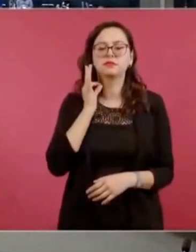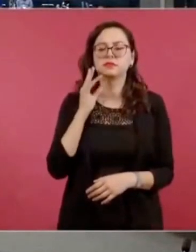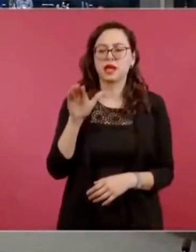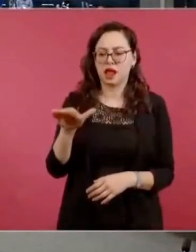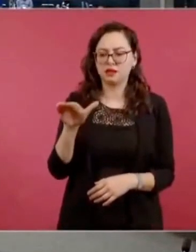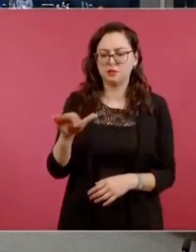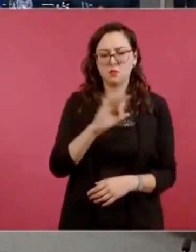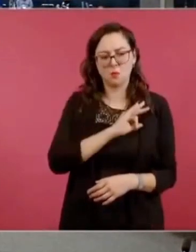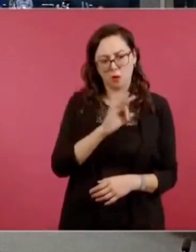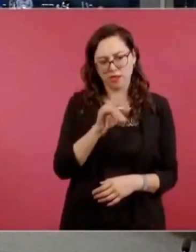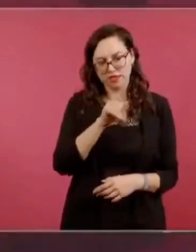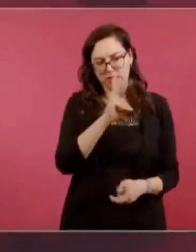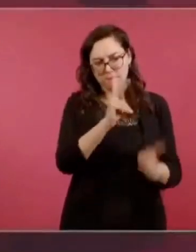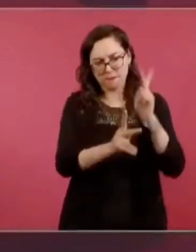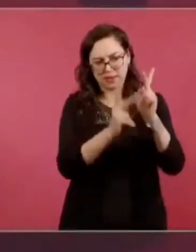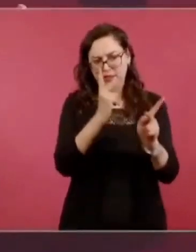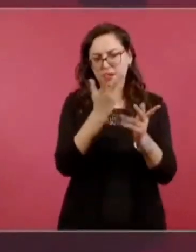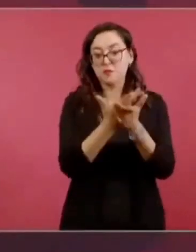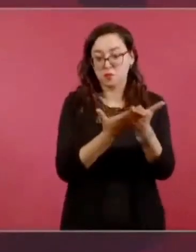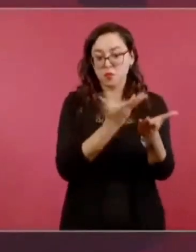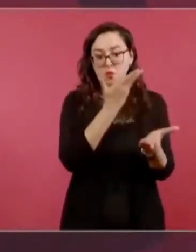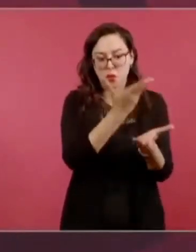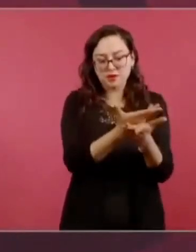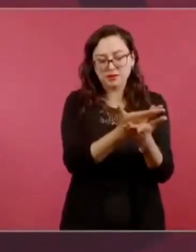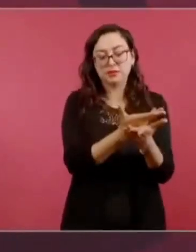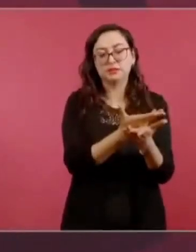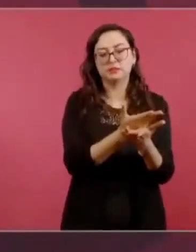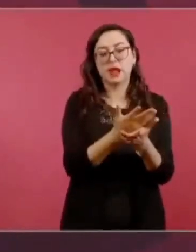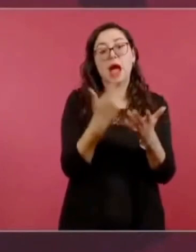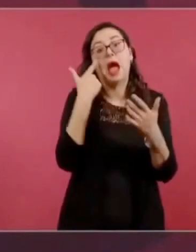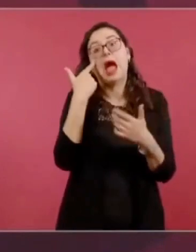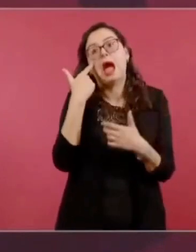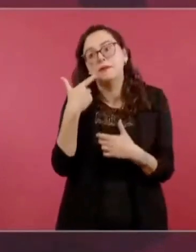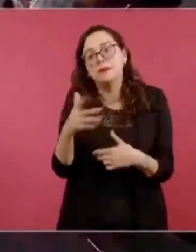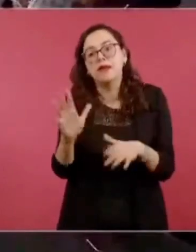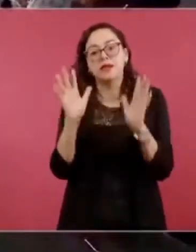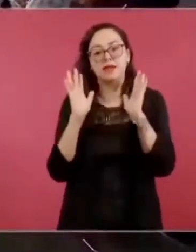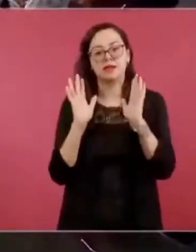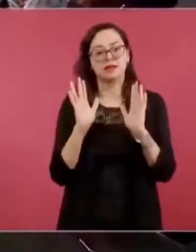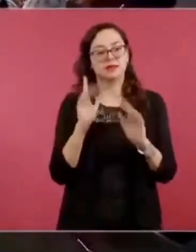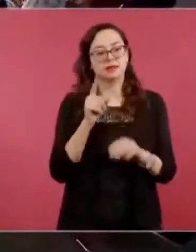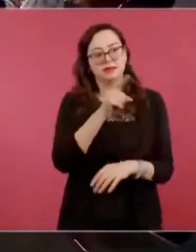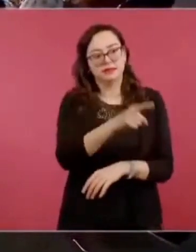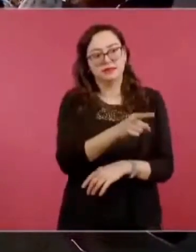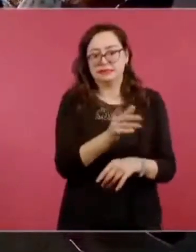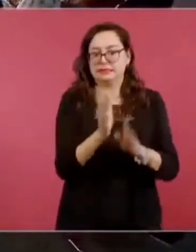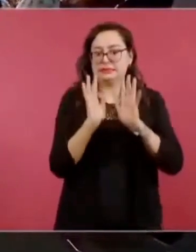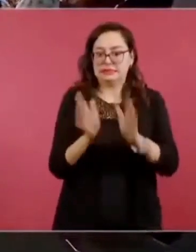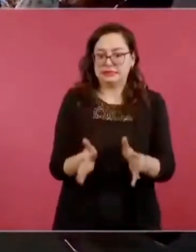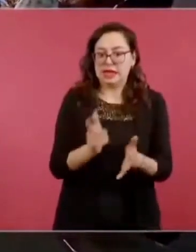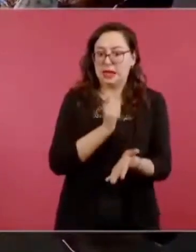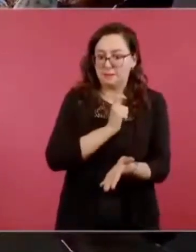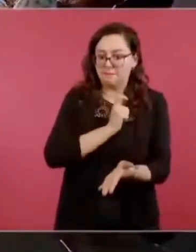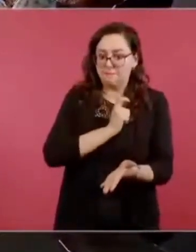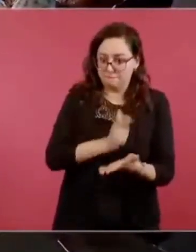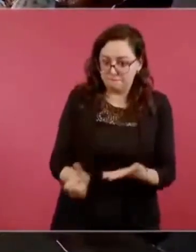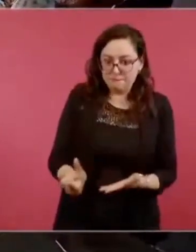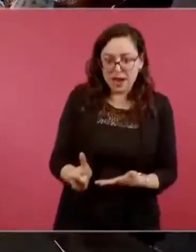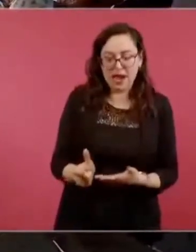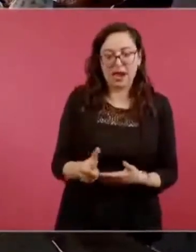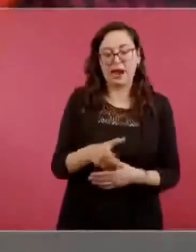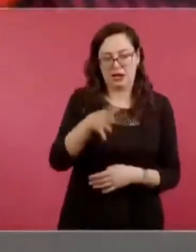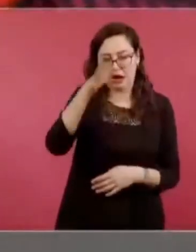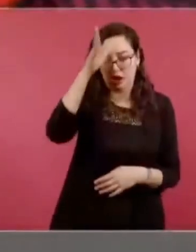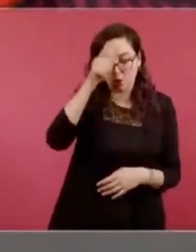para que se llegara a un